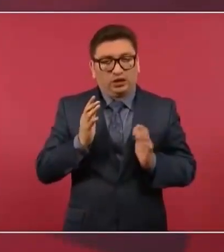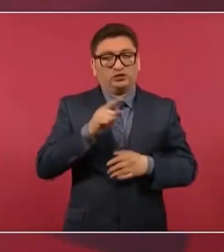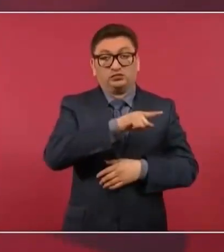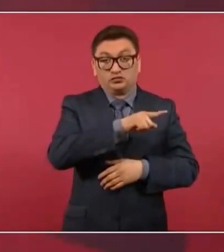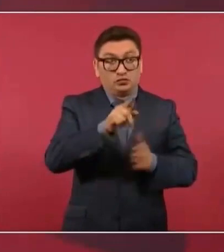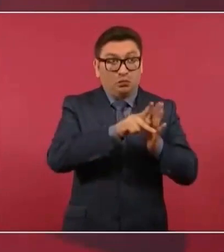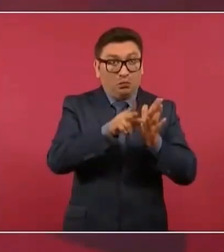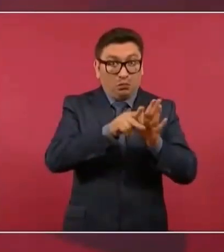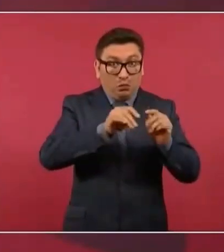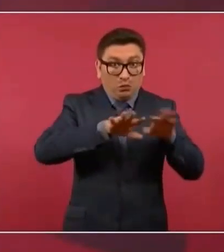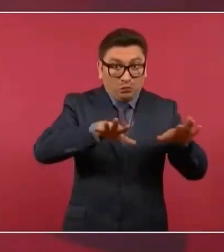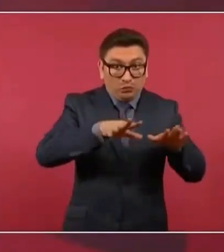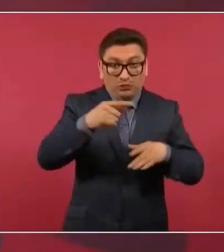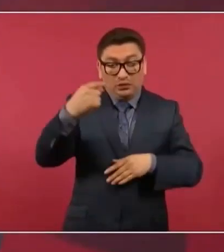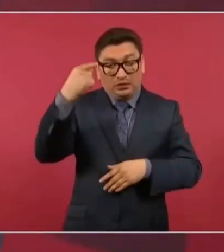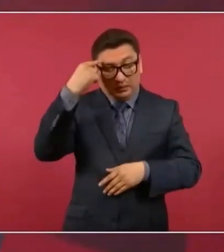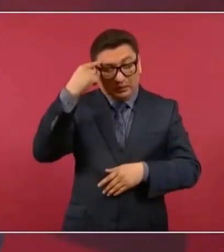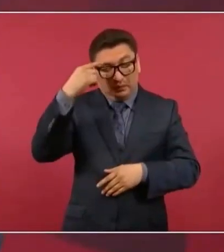ya no es así.